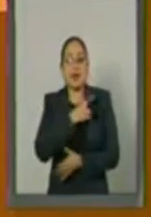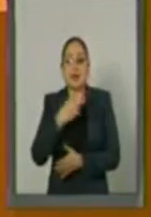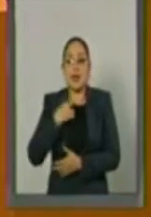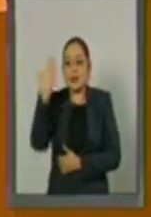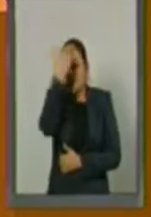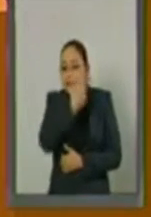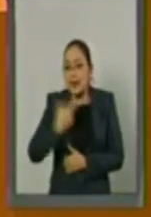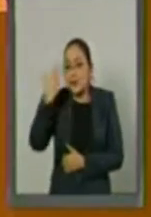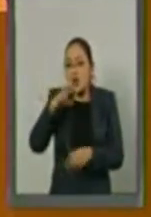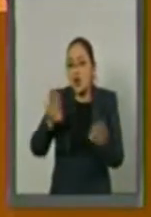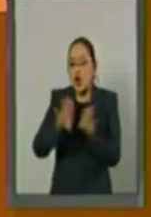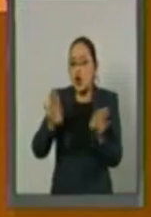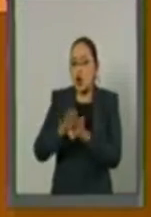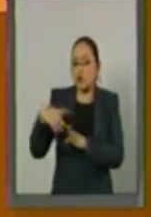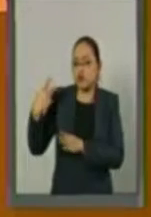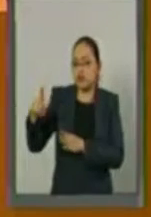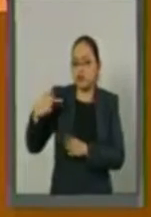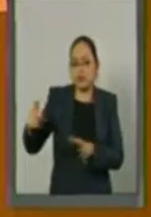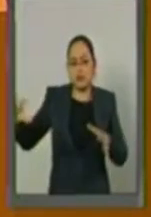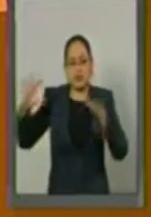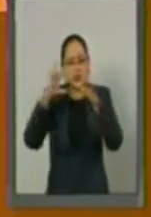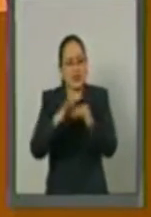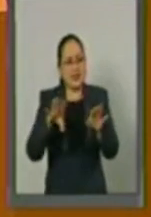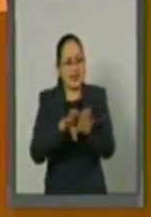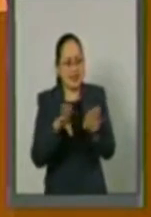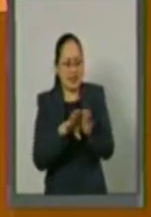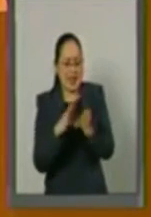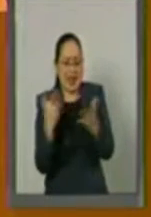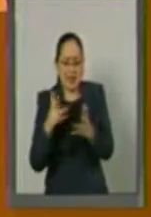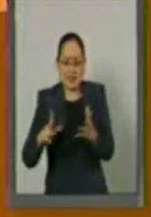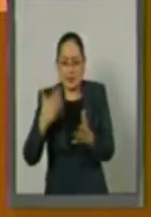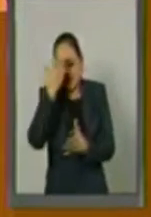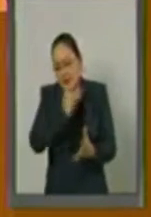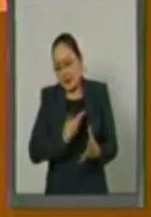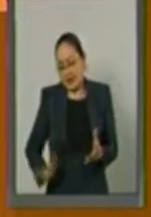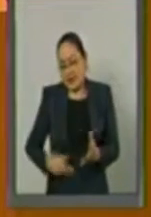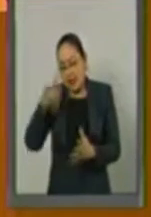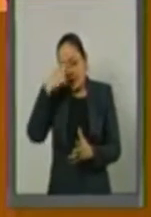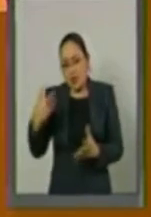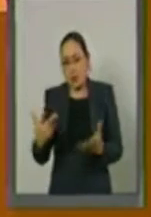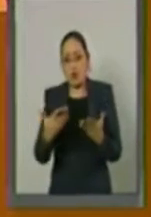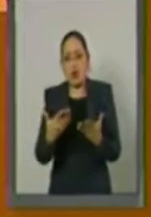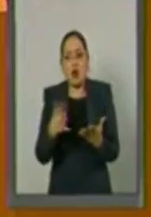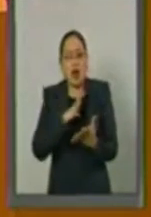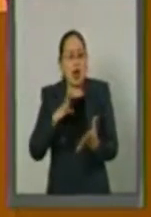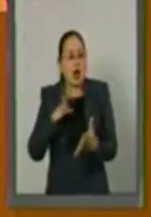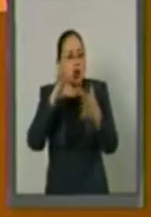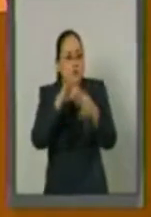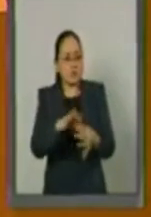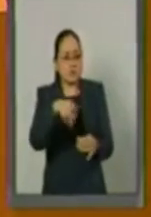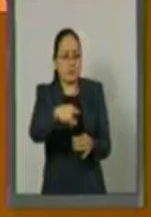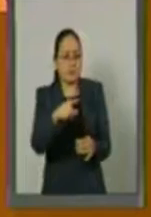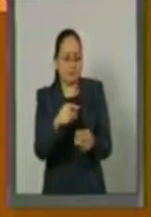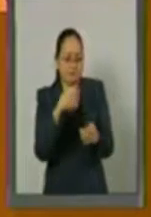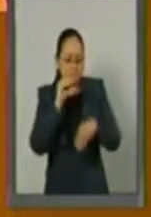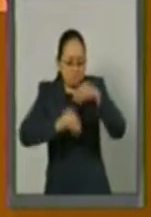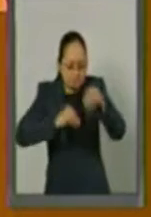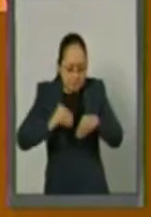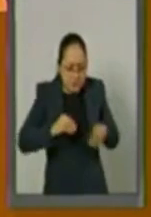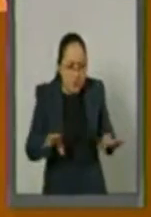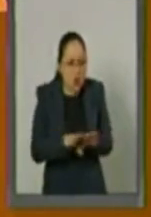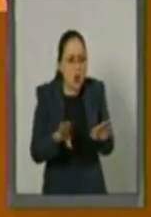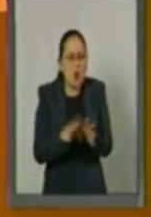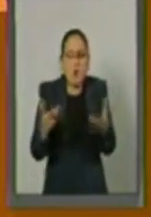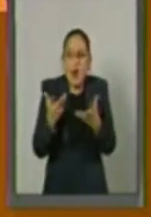la política exterior desarrollada por el Ejecutivo Federal y previo a la aprobación de este instrumento